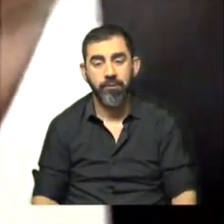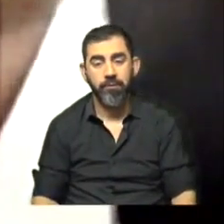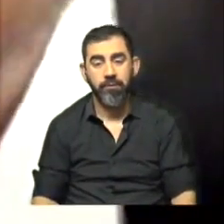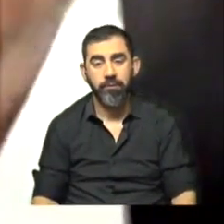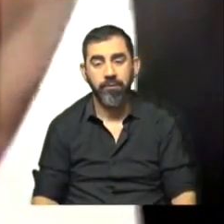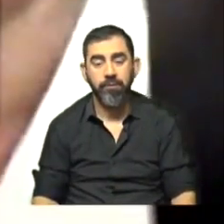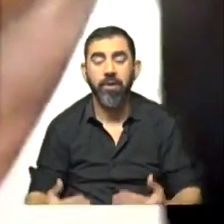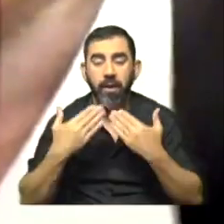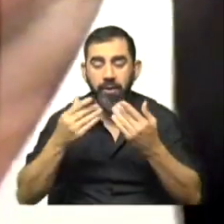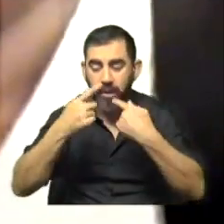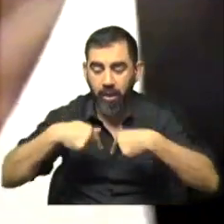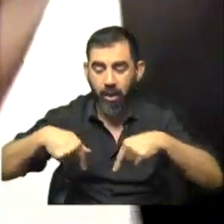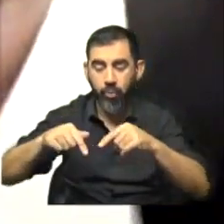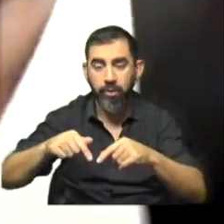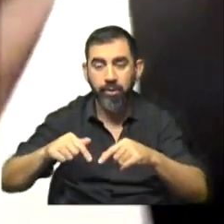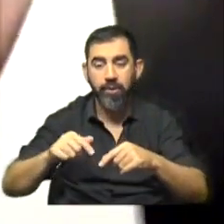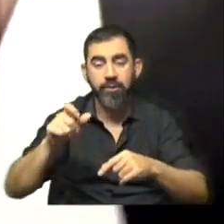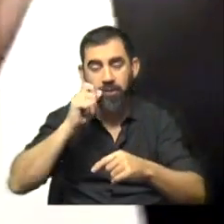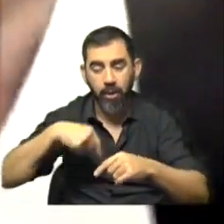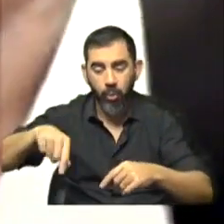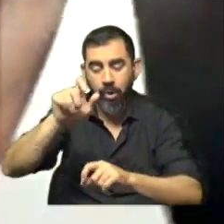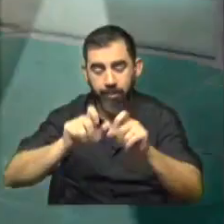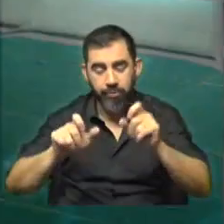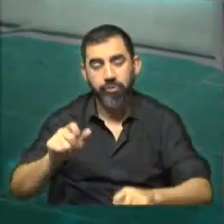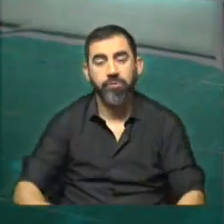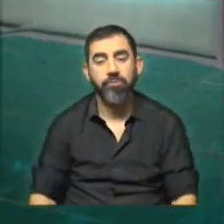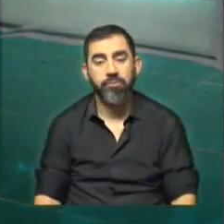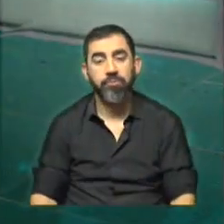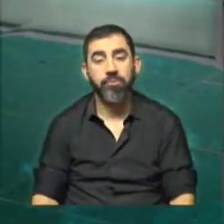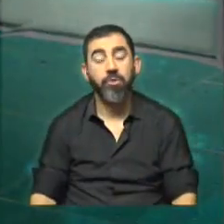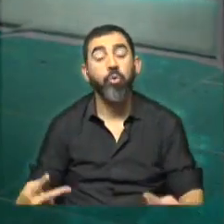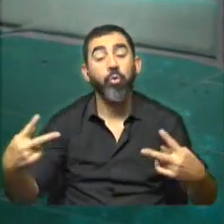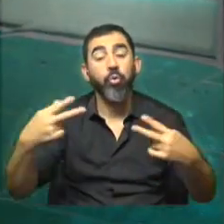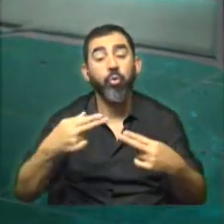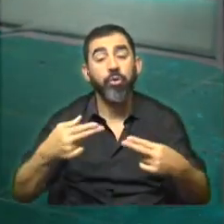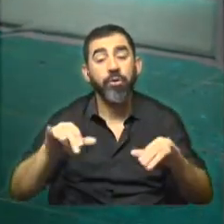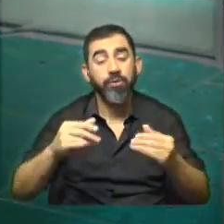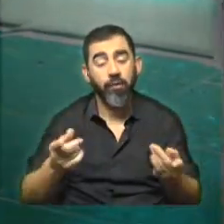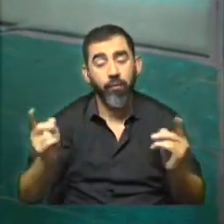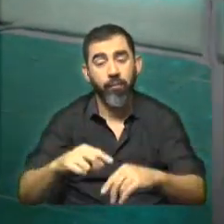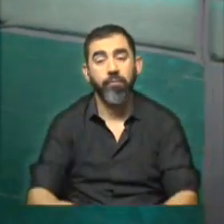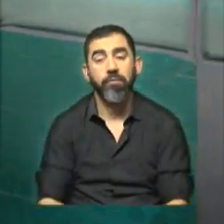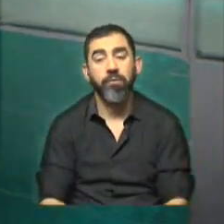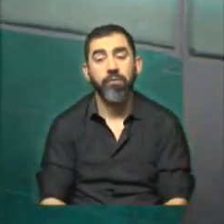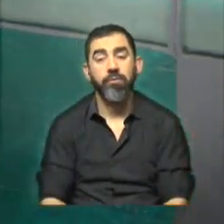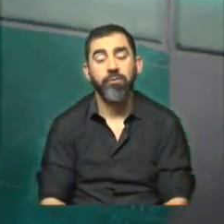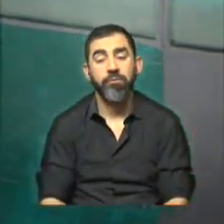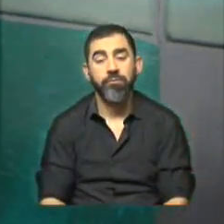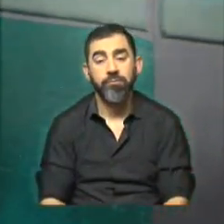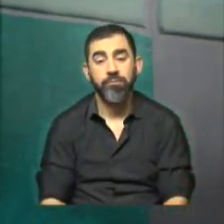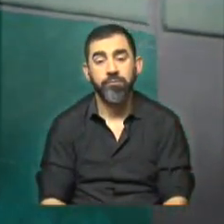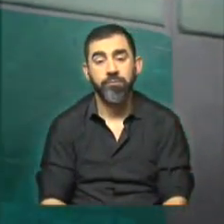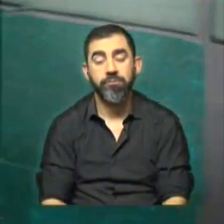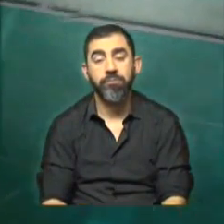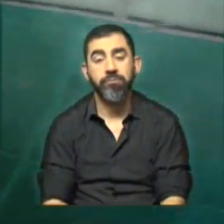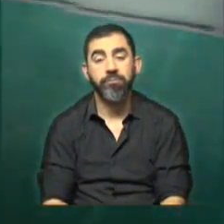Gracias. Agradecemos el espacio y saludamos a la audiencia. Muy bien, nosotros hacemos una breve pausa, ya venimos para el tramo final de esta primera edición